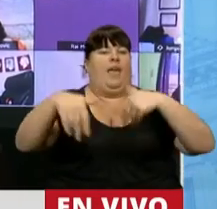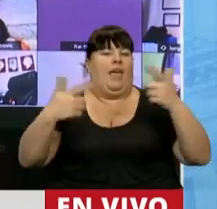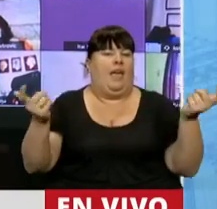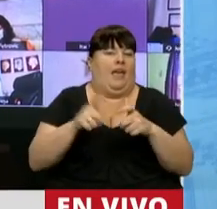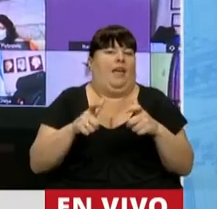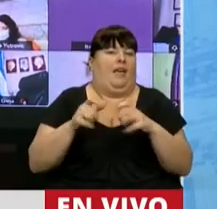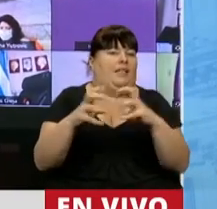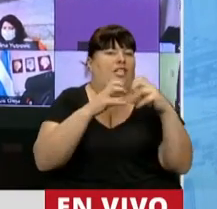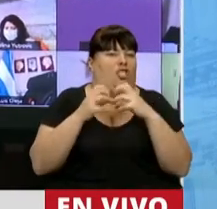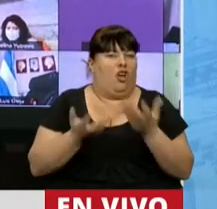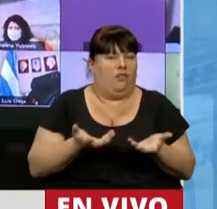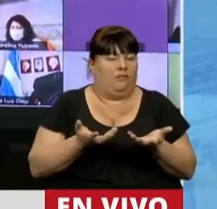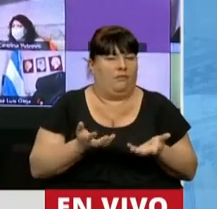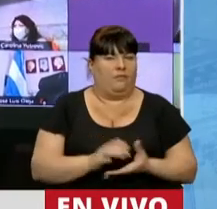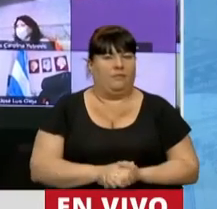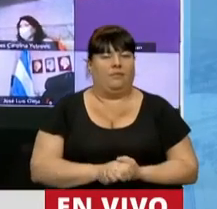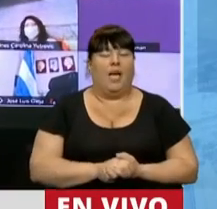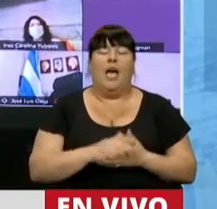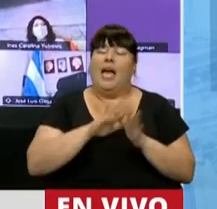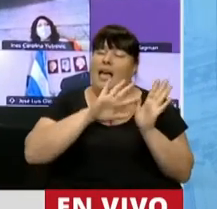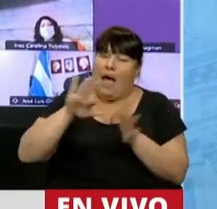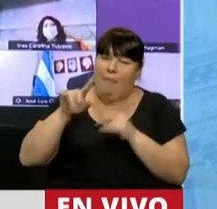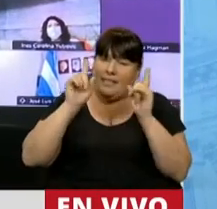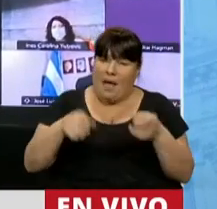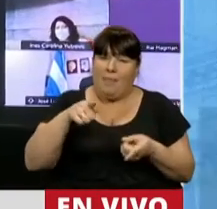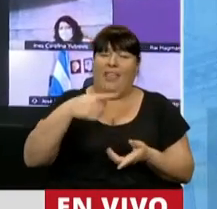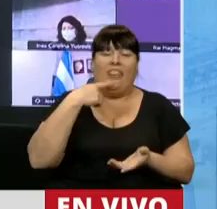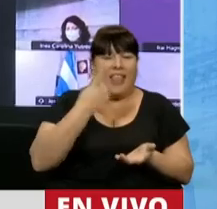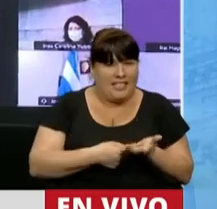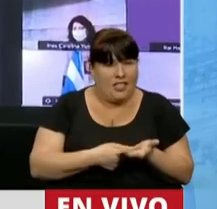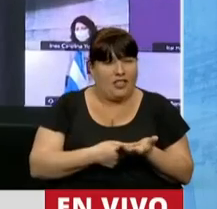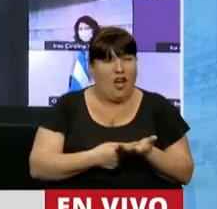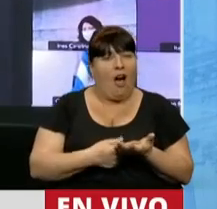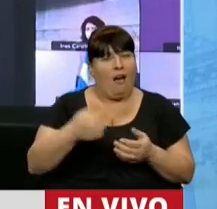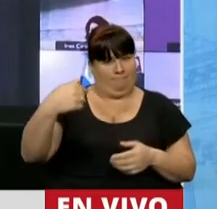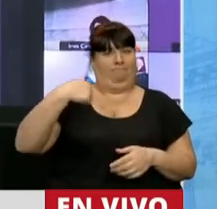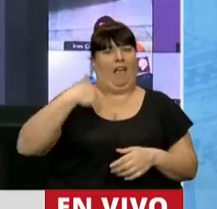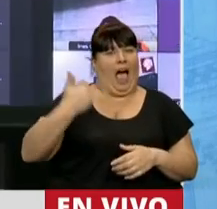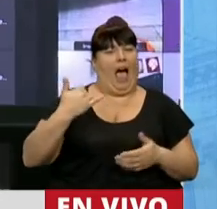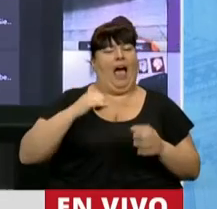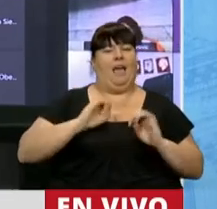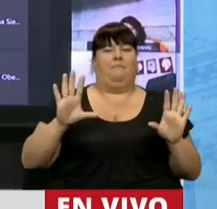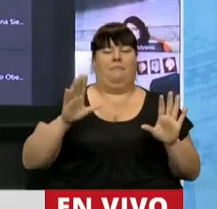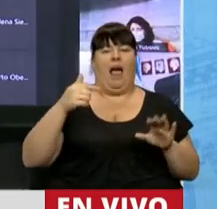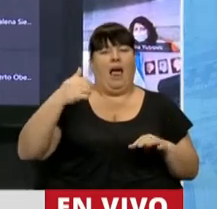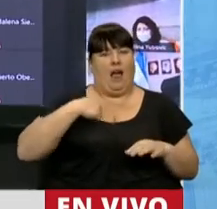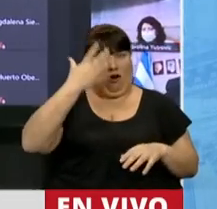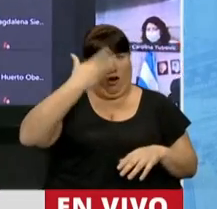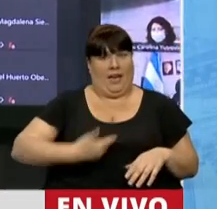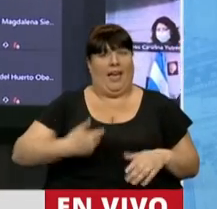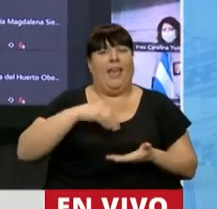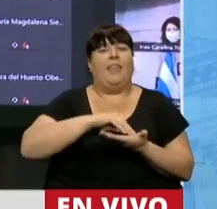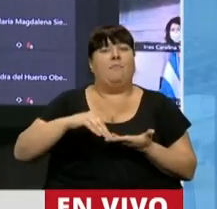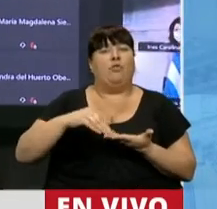una sesión. Pero además, esta decisión me afecta especialmente, tanto en mi carácter de